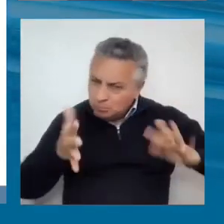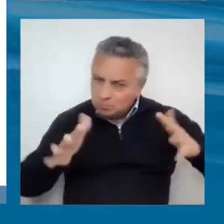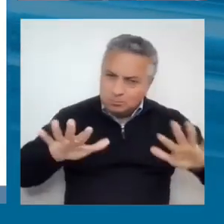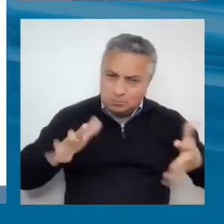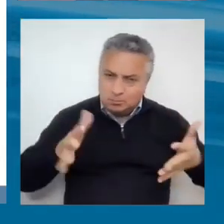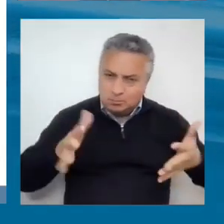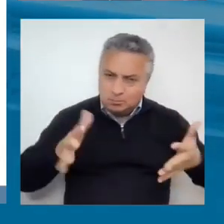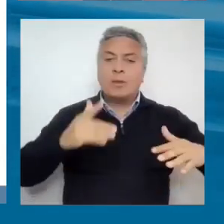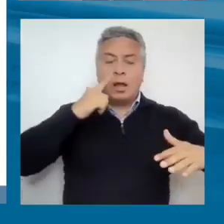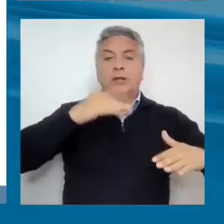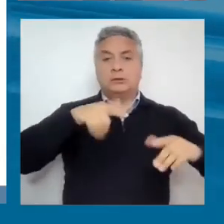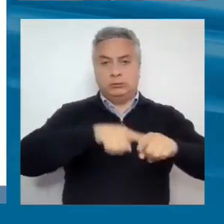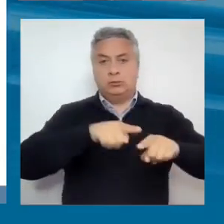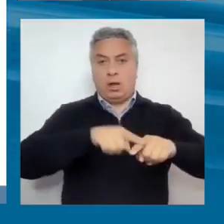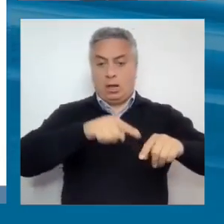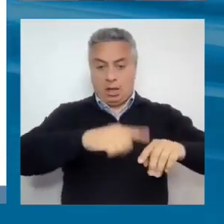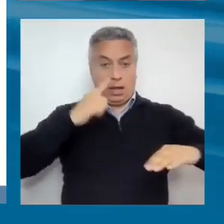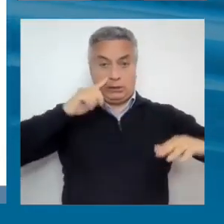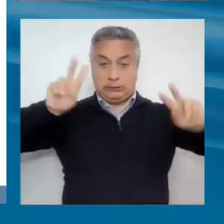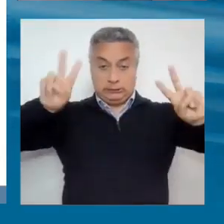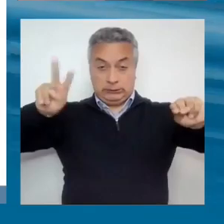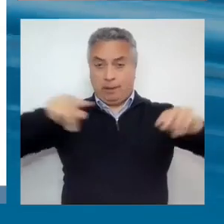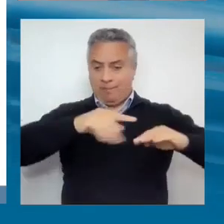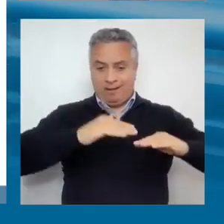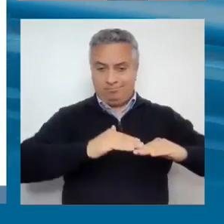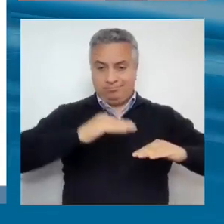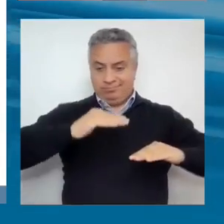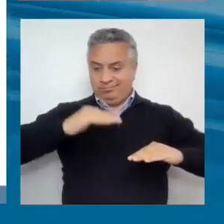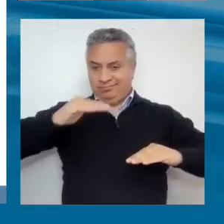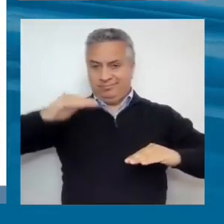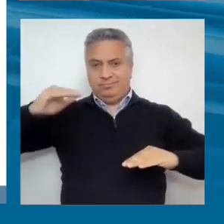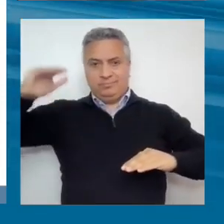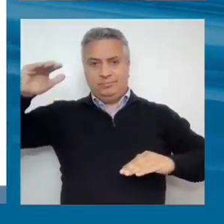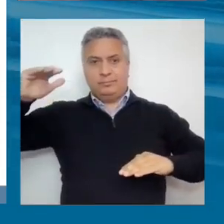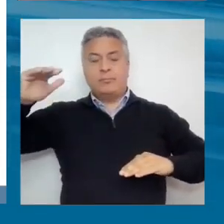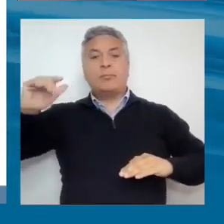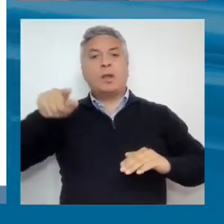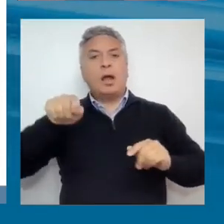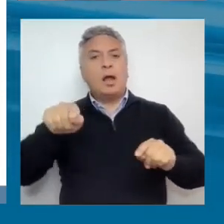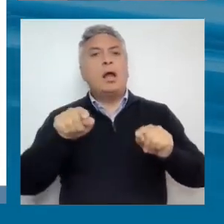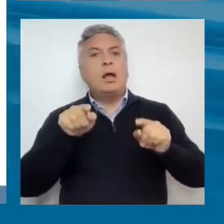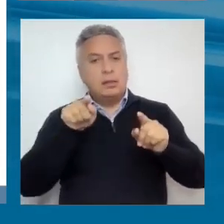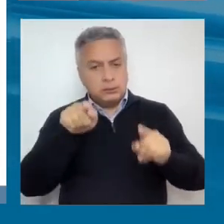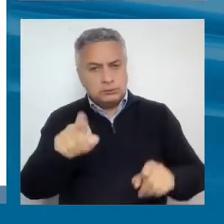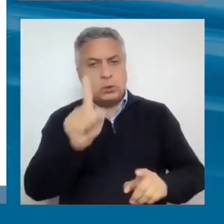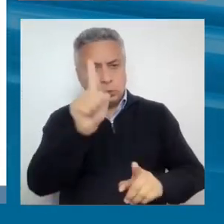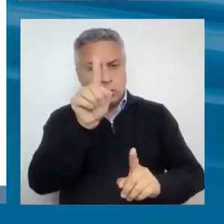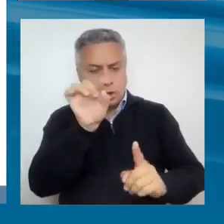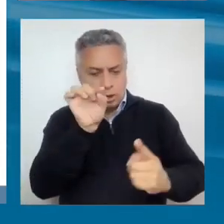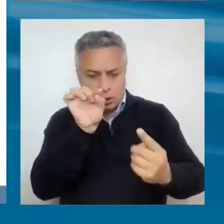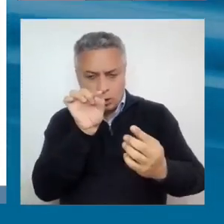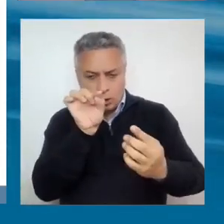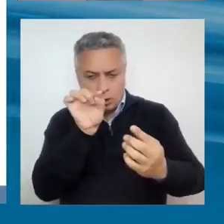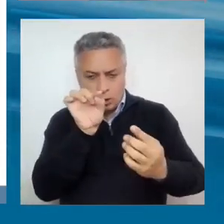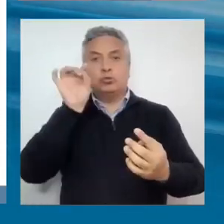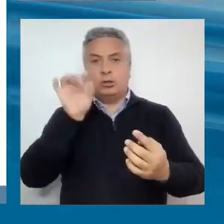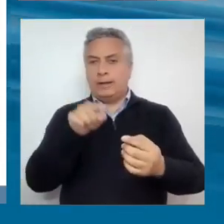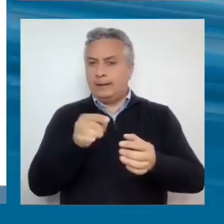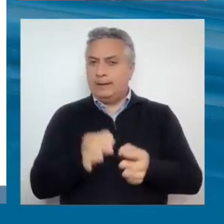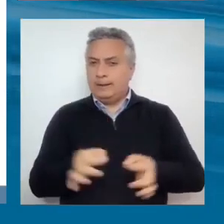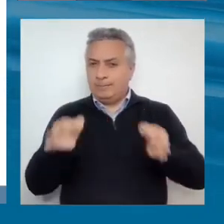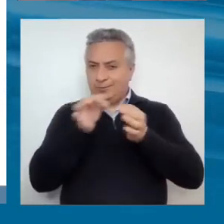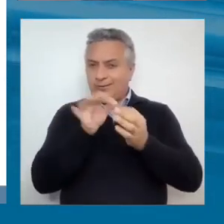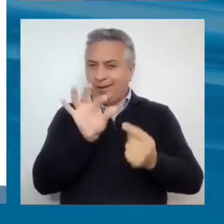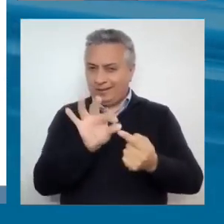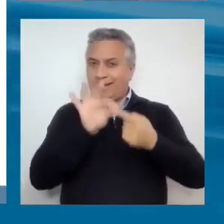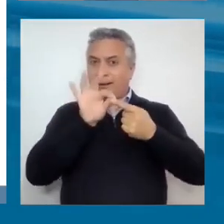términos de crecimiento, que dice bastante, porque el tema aquí, y eso es el punto clave, es que países que tengan